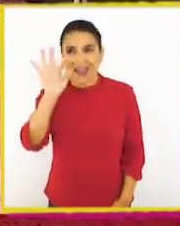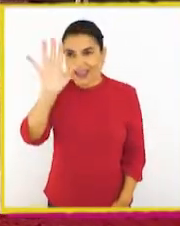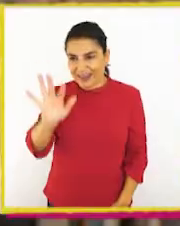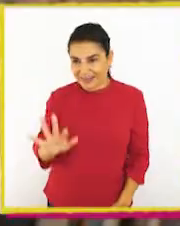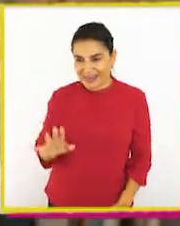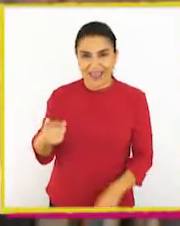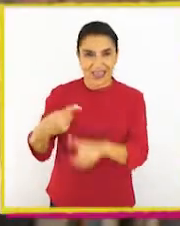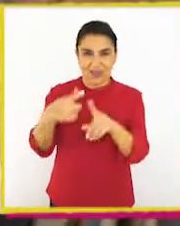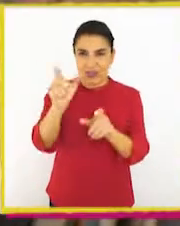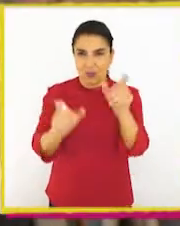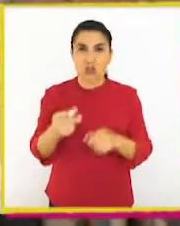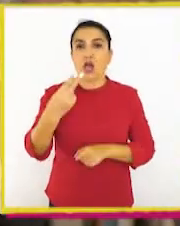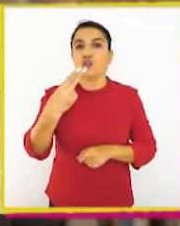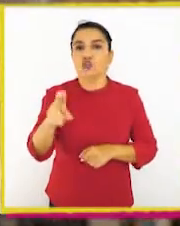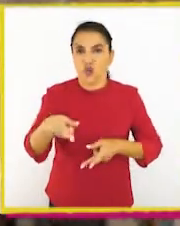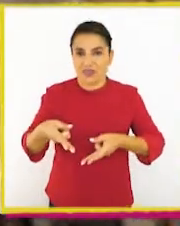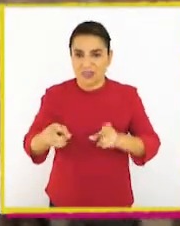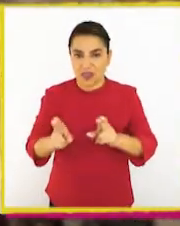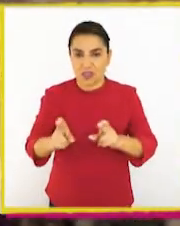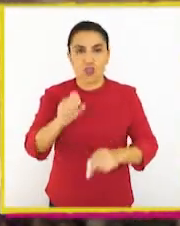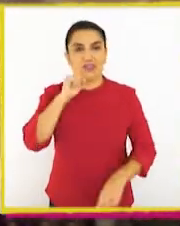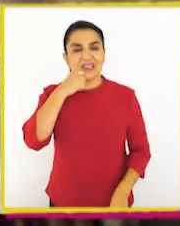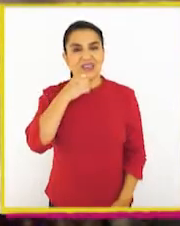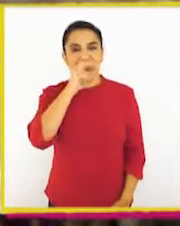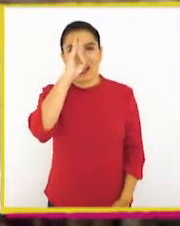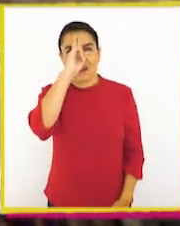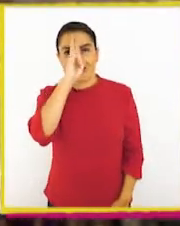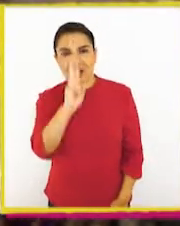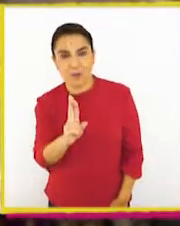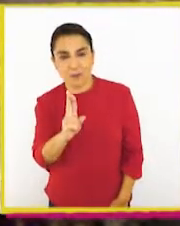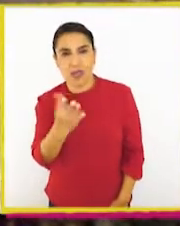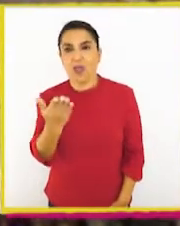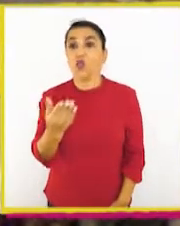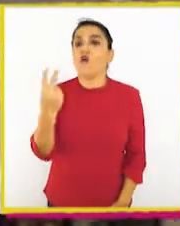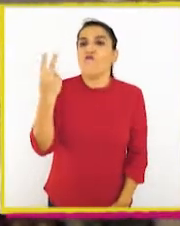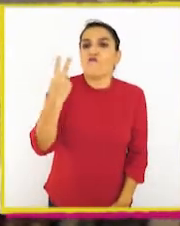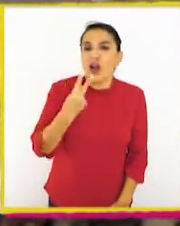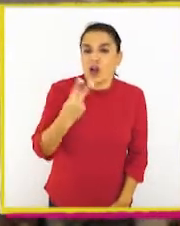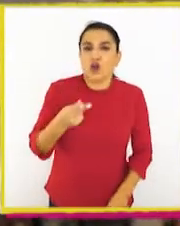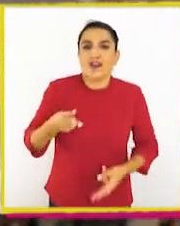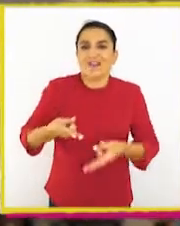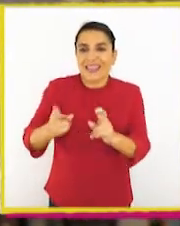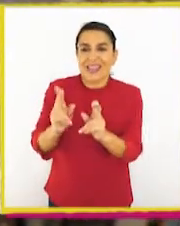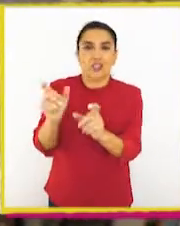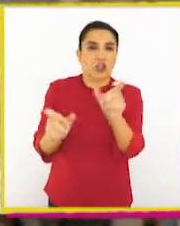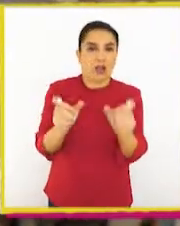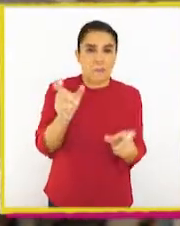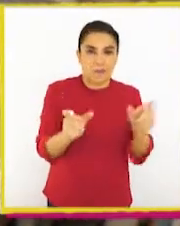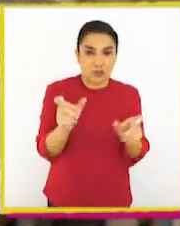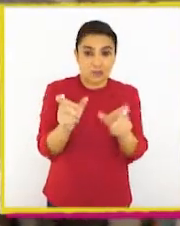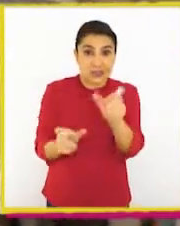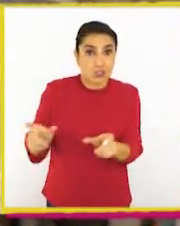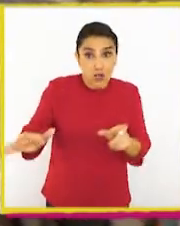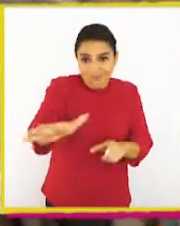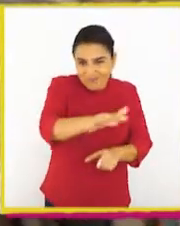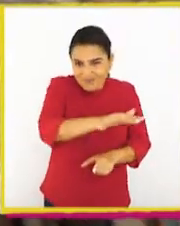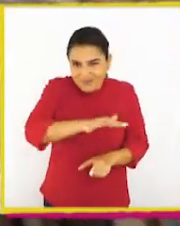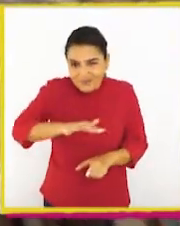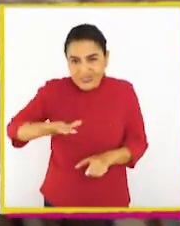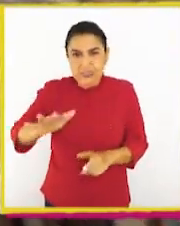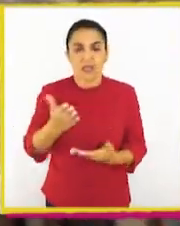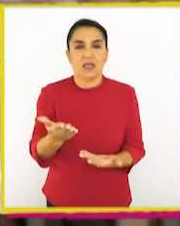derechos. Es decir, el respeto es el reconocimiento del valor y de los derechos de las personas y de la sociedad.